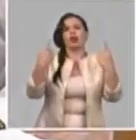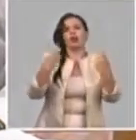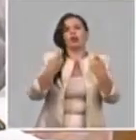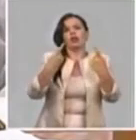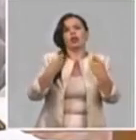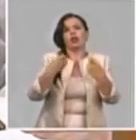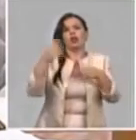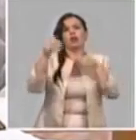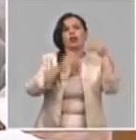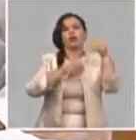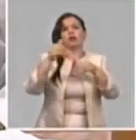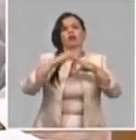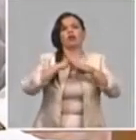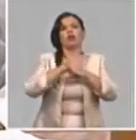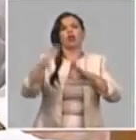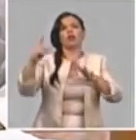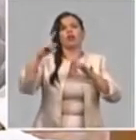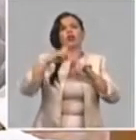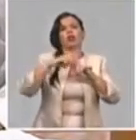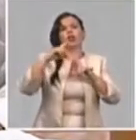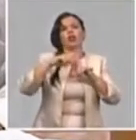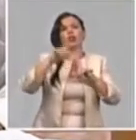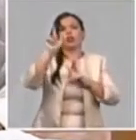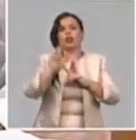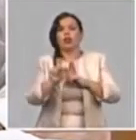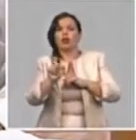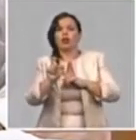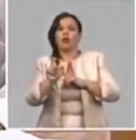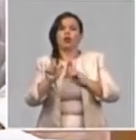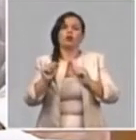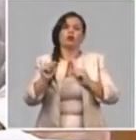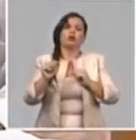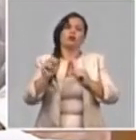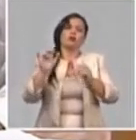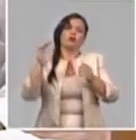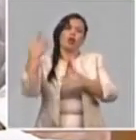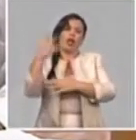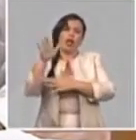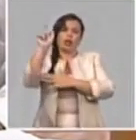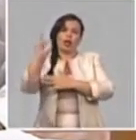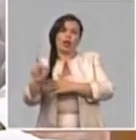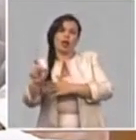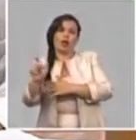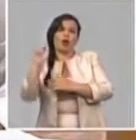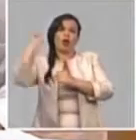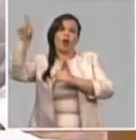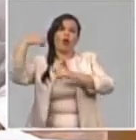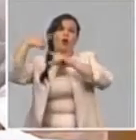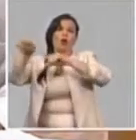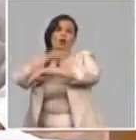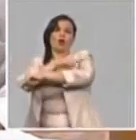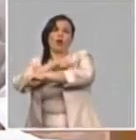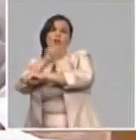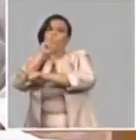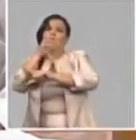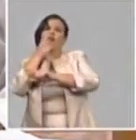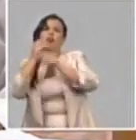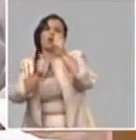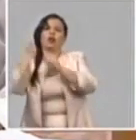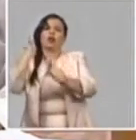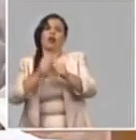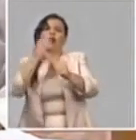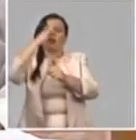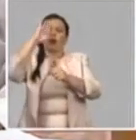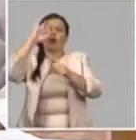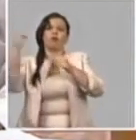la participación de técnicos extranjeros que no pudieron viajar al país, incluso algunos estaban en el país y se retiraron. Ponemos ejemplo entre ellos